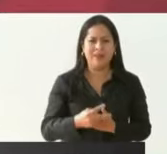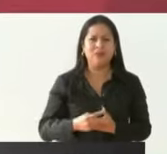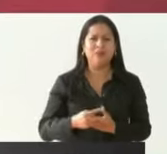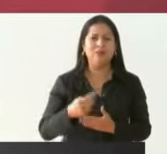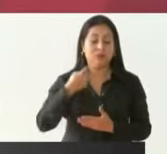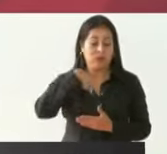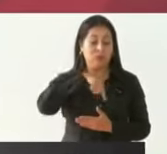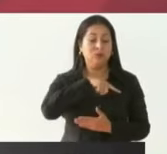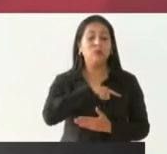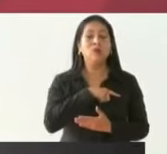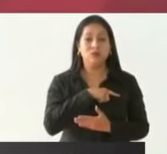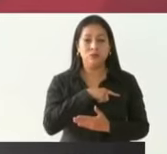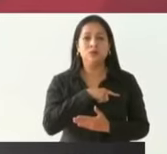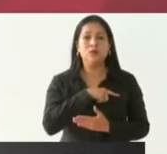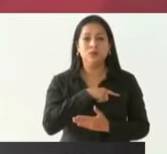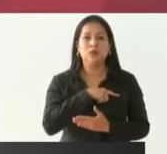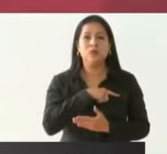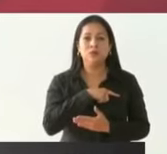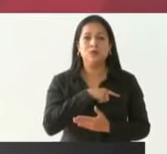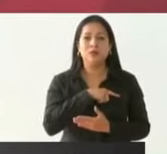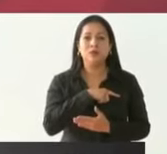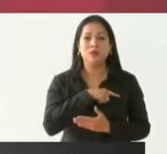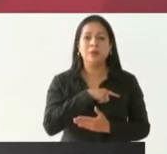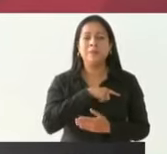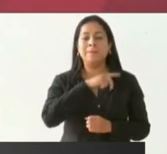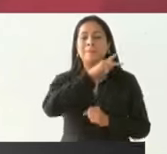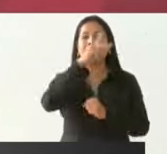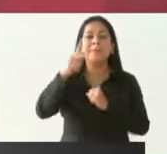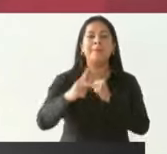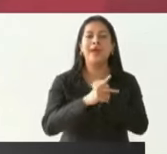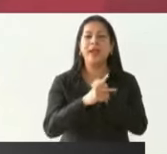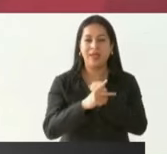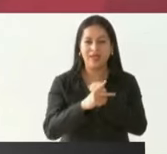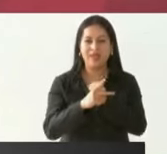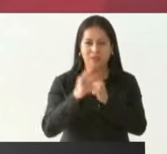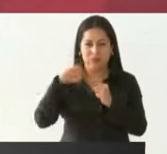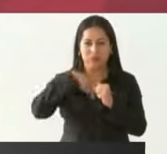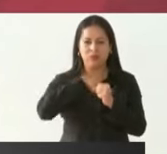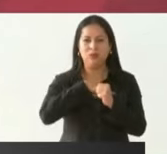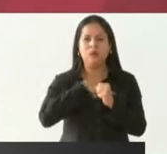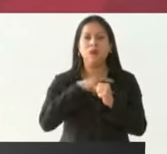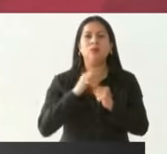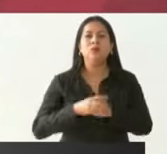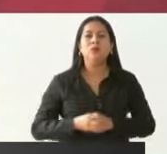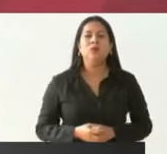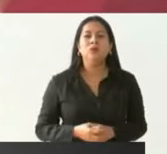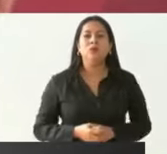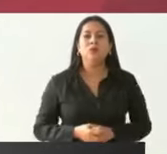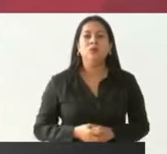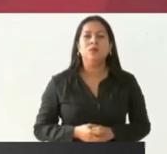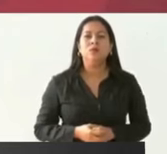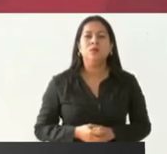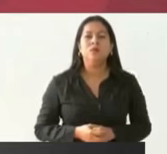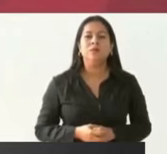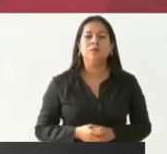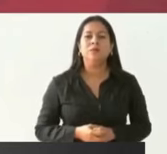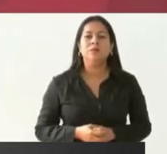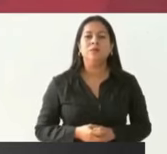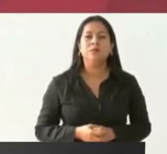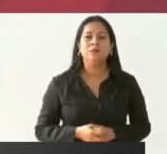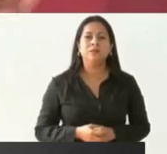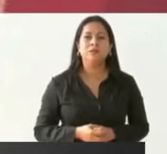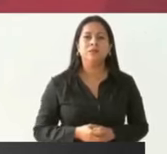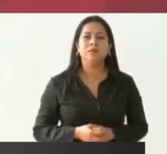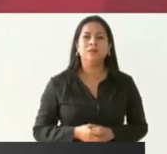Somos el país de los más